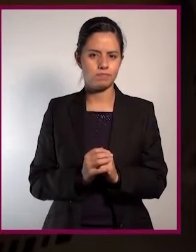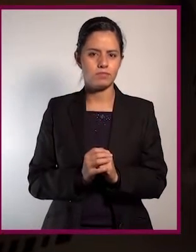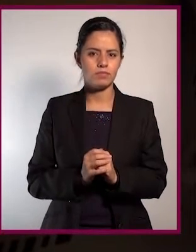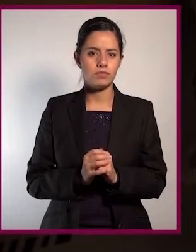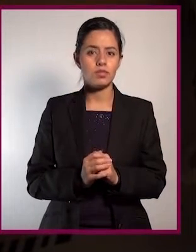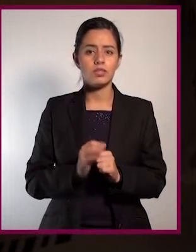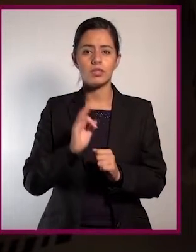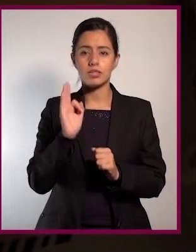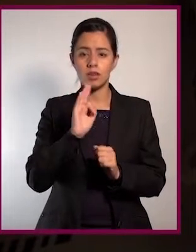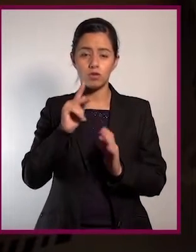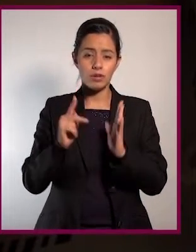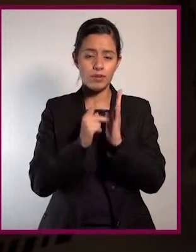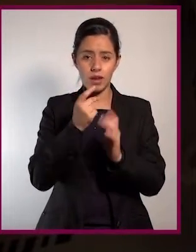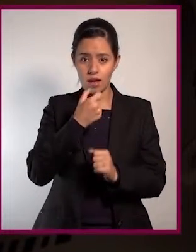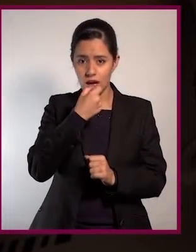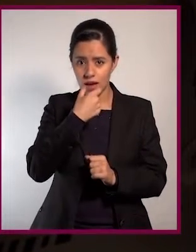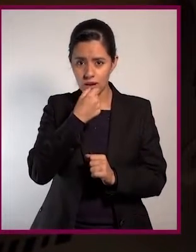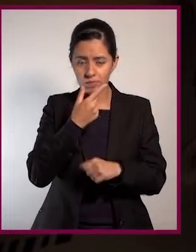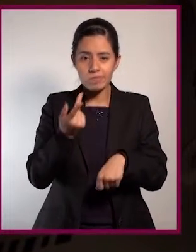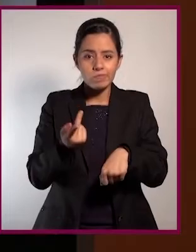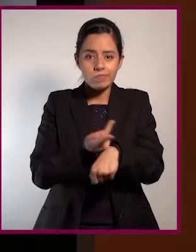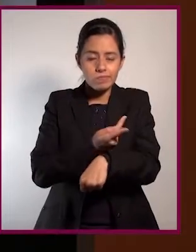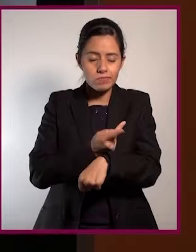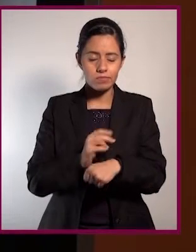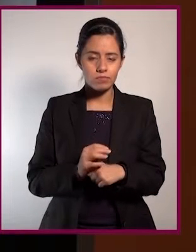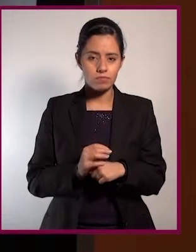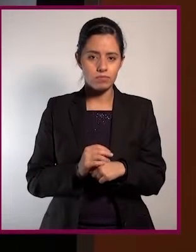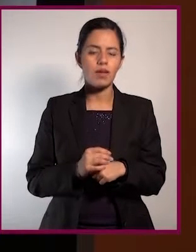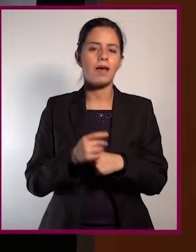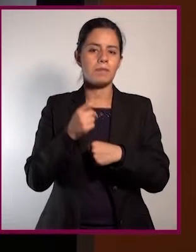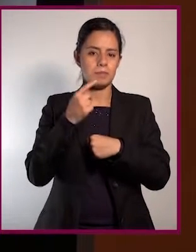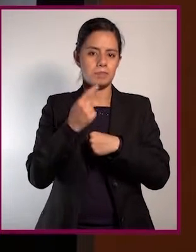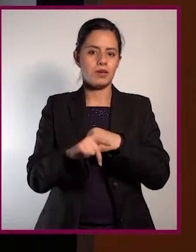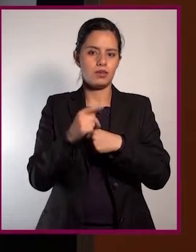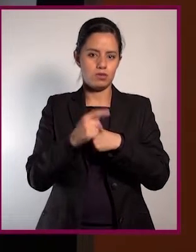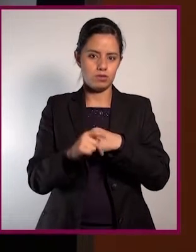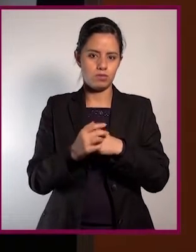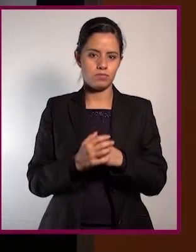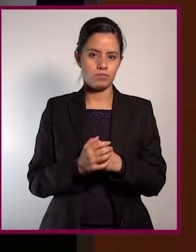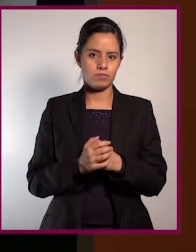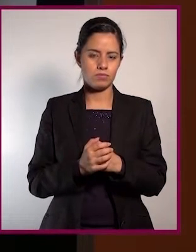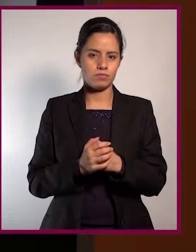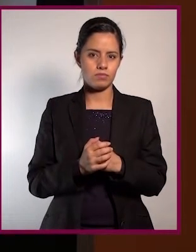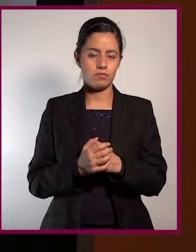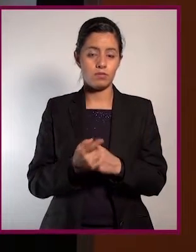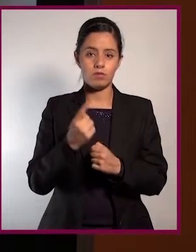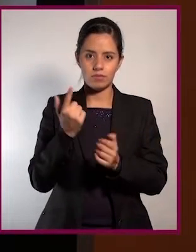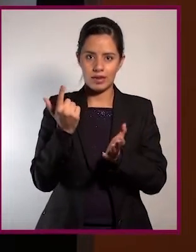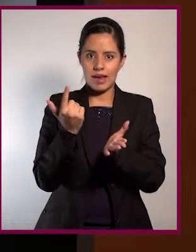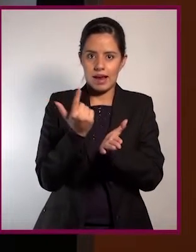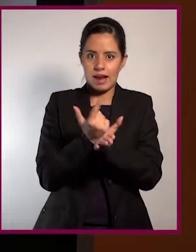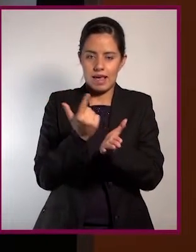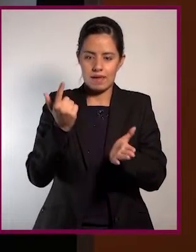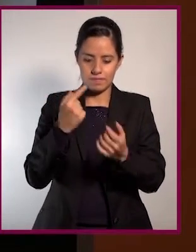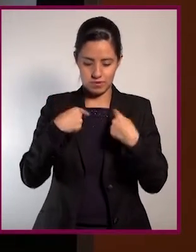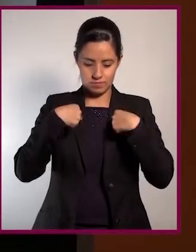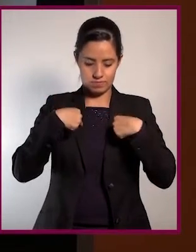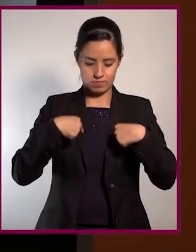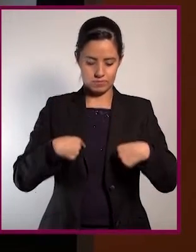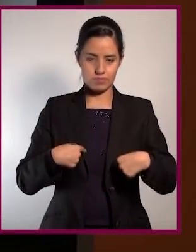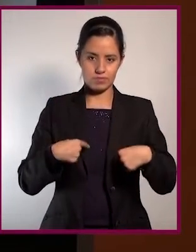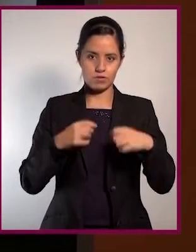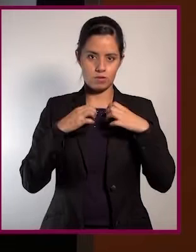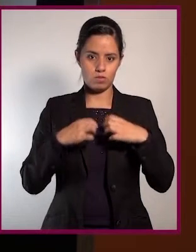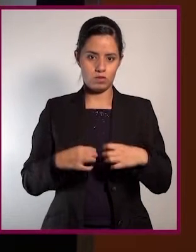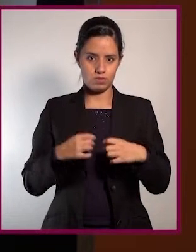si nos exponemos nuevamente a ese medicamento? El riesgo que puede pasar es que se desarrolle una manifestación grave de un